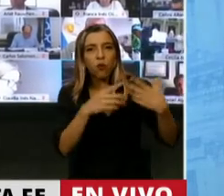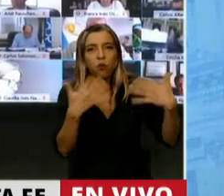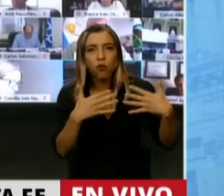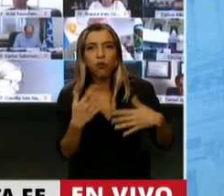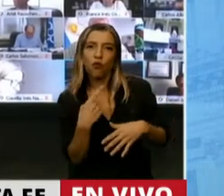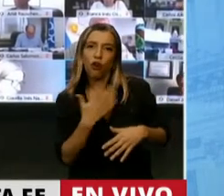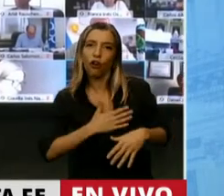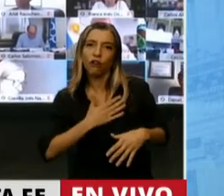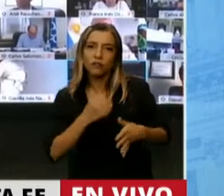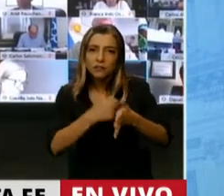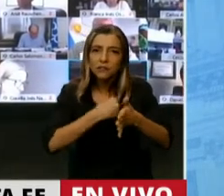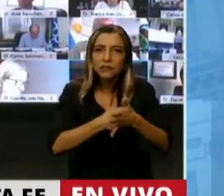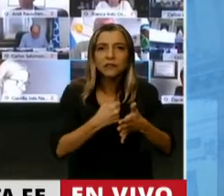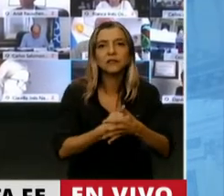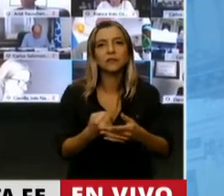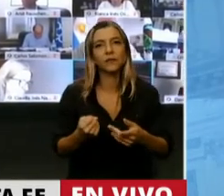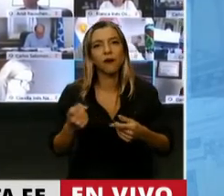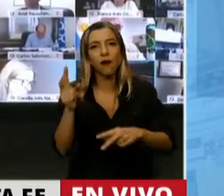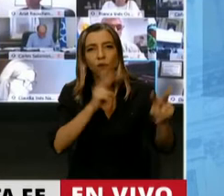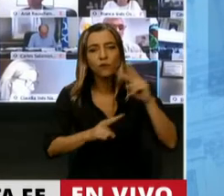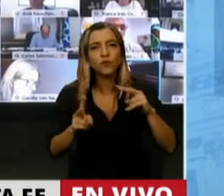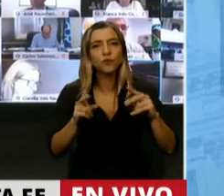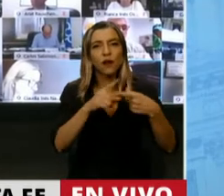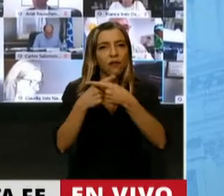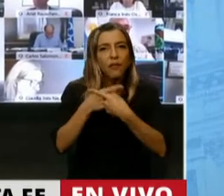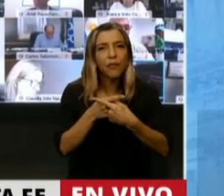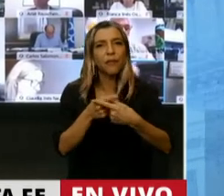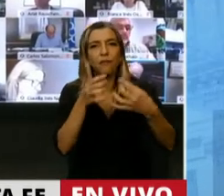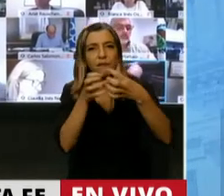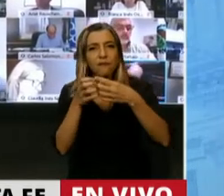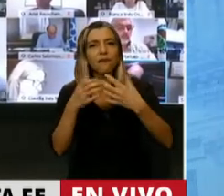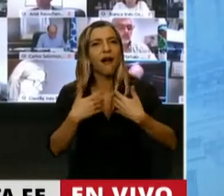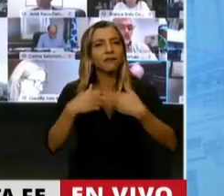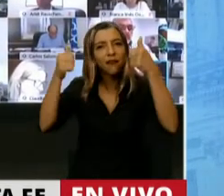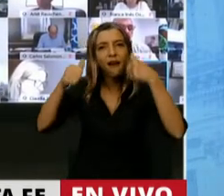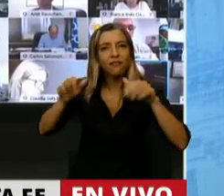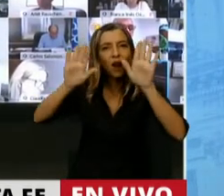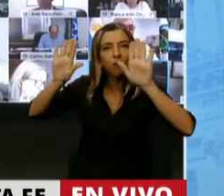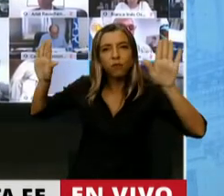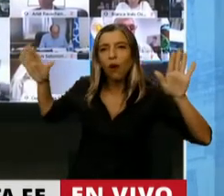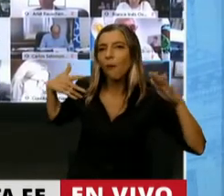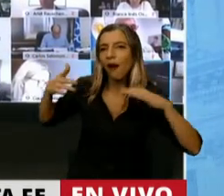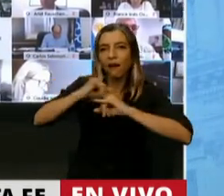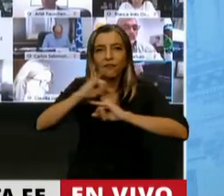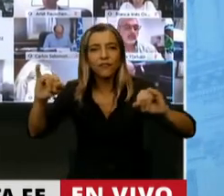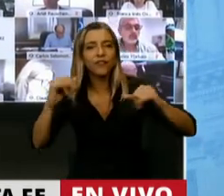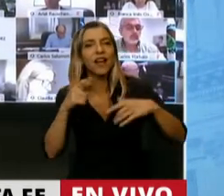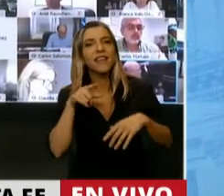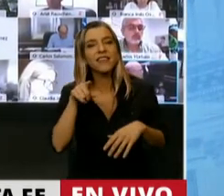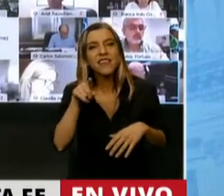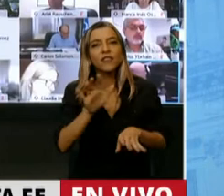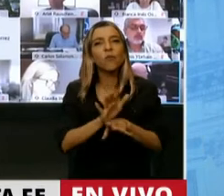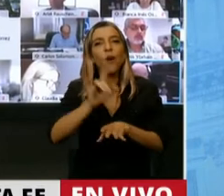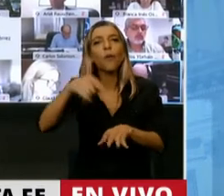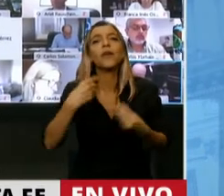alegría por las ideas, por el debatir, por pegar carteles. Y eso venía de arriba hacia abajo. No sólo del